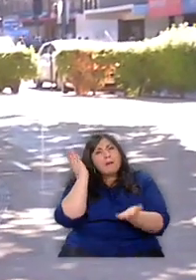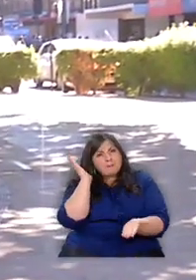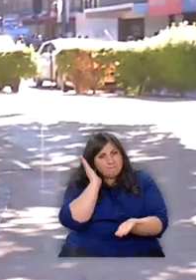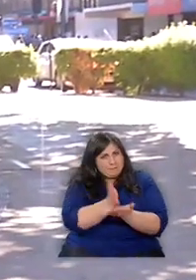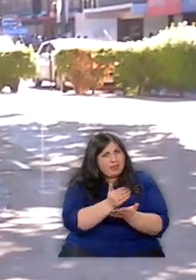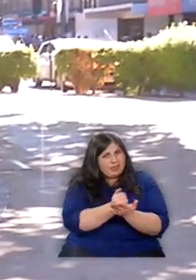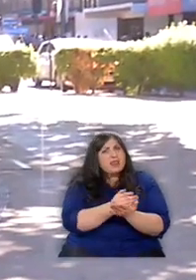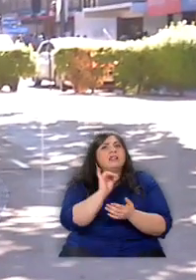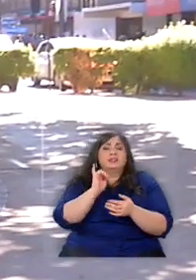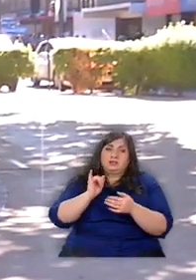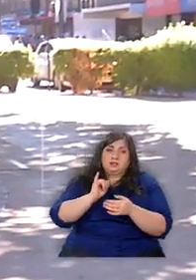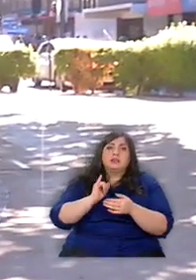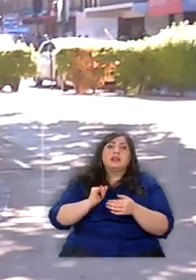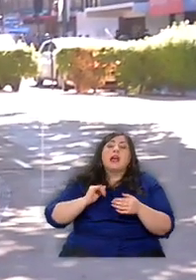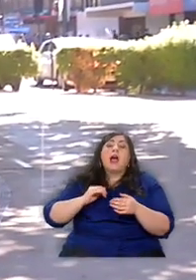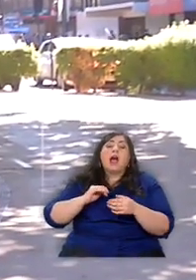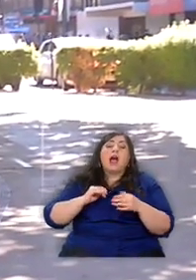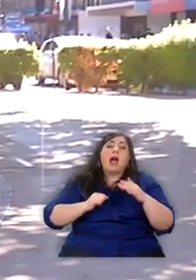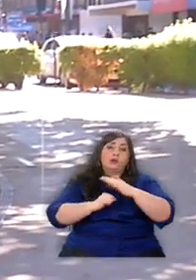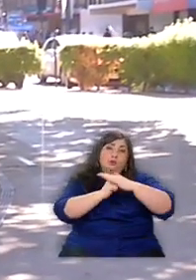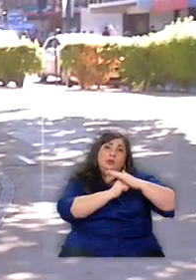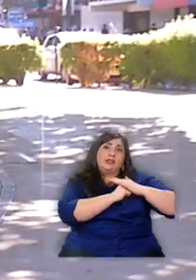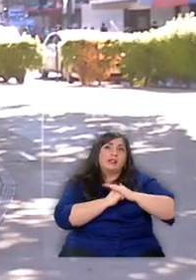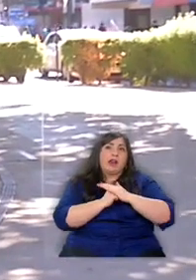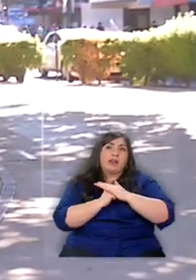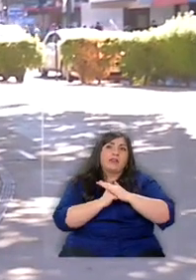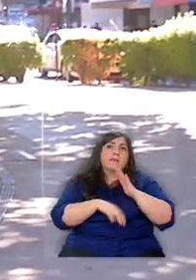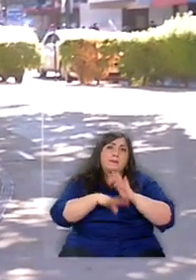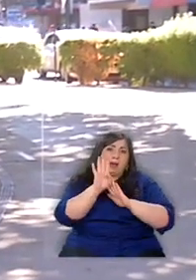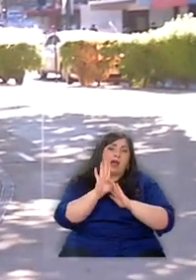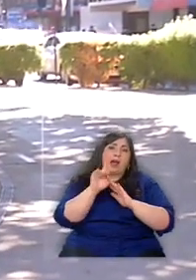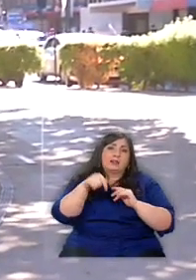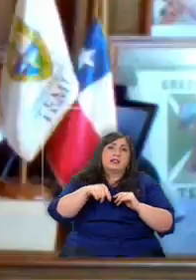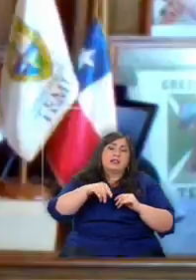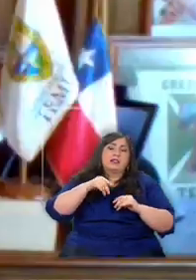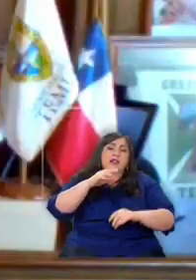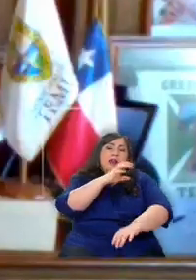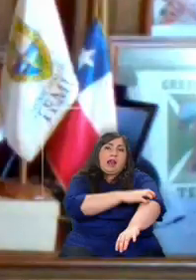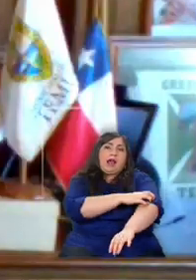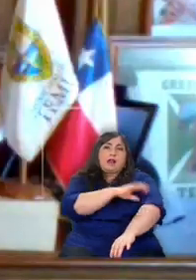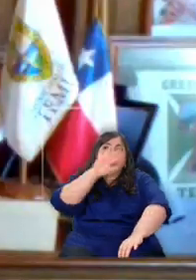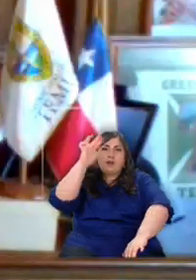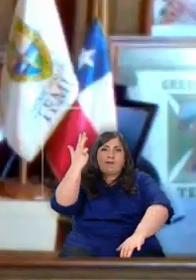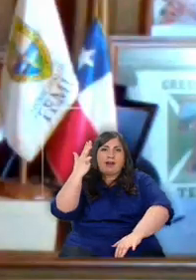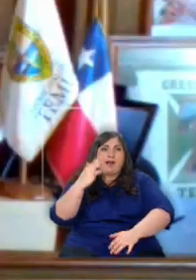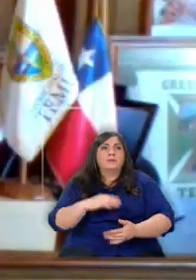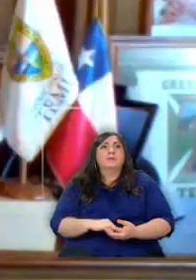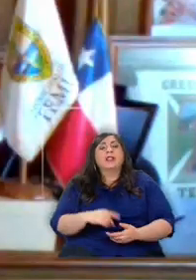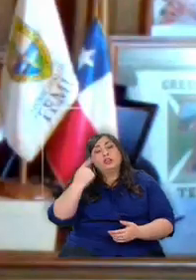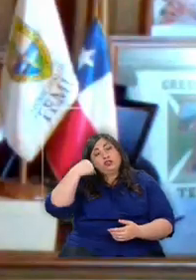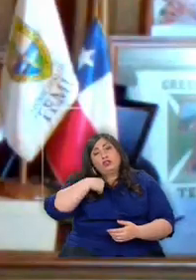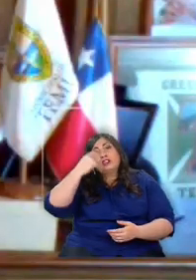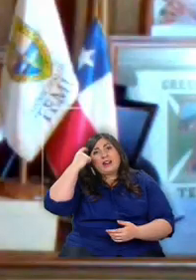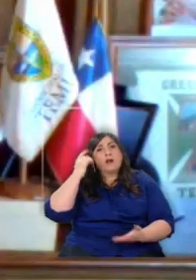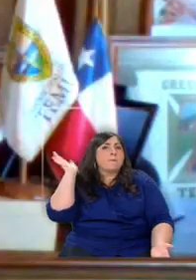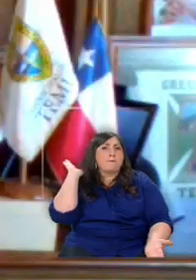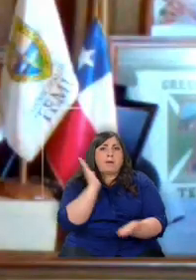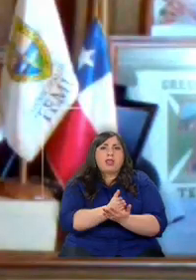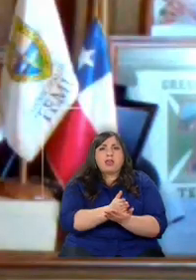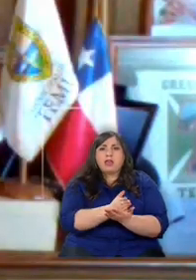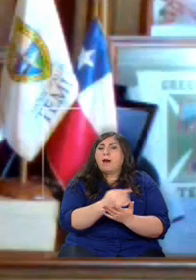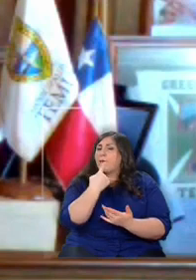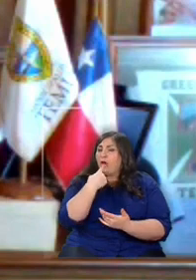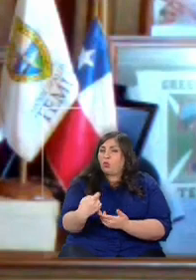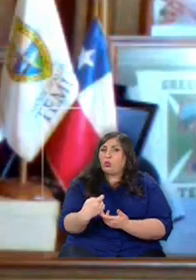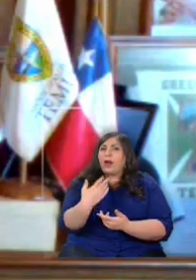ser más rigurosos las autoridades aquí en la novena región. Yo creo que tenemos que endurecer las medidas porque, en mi opinión,